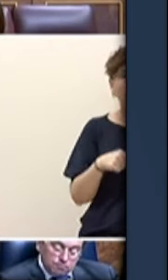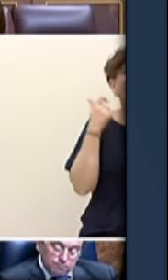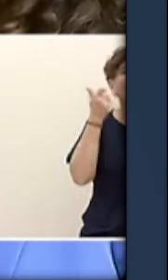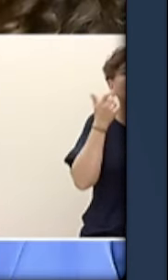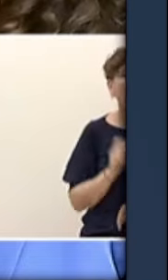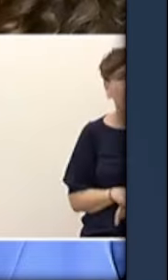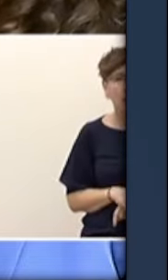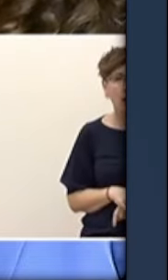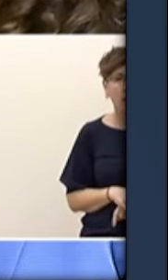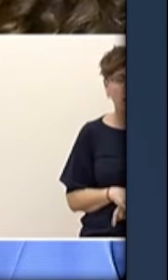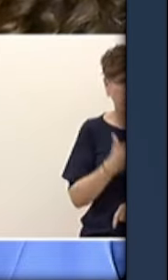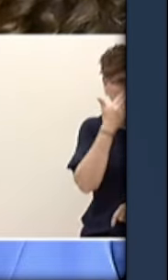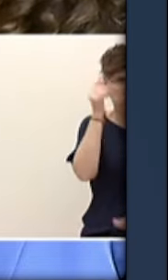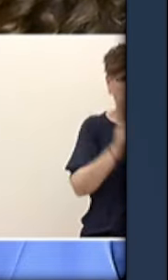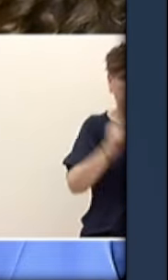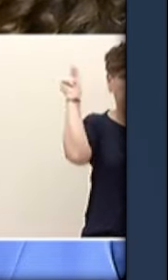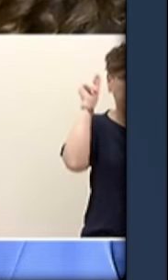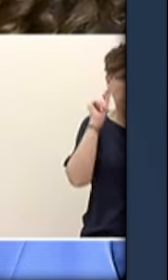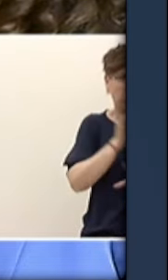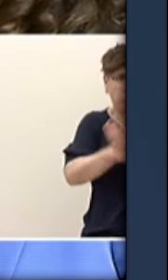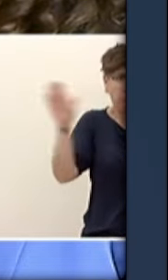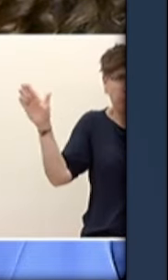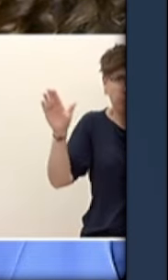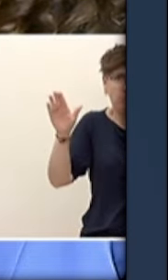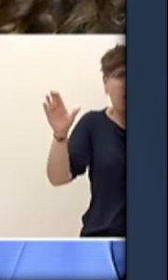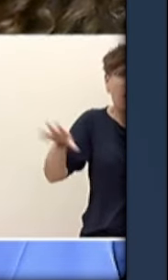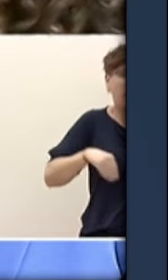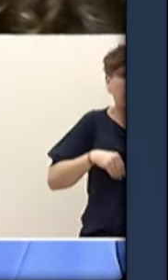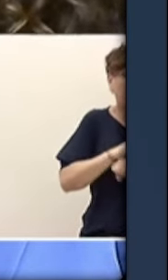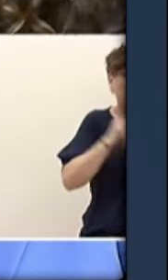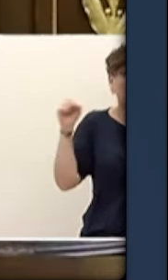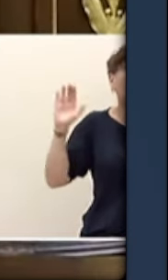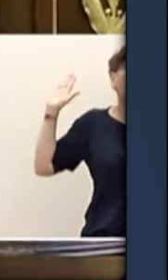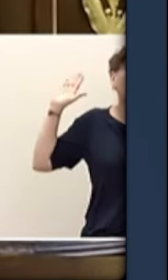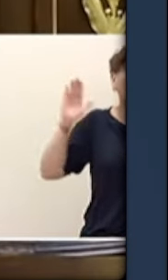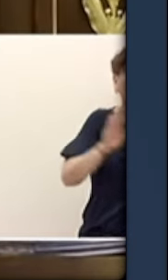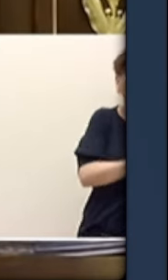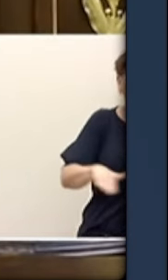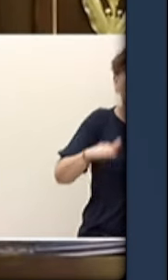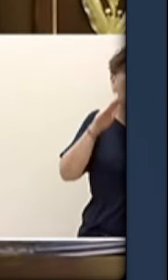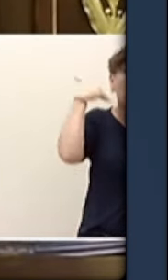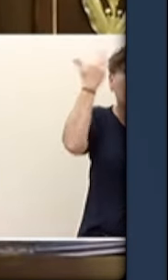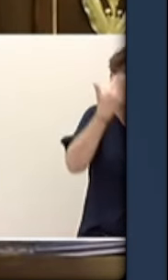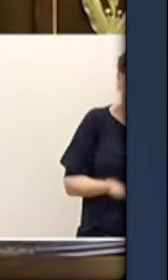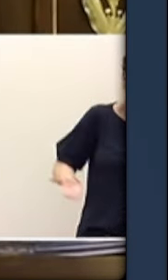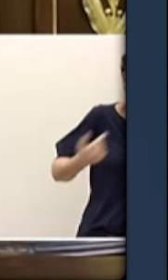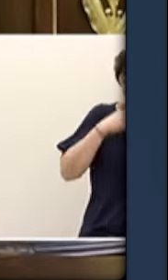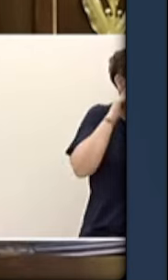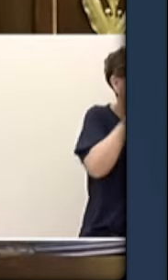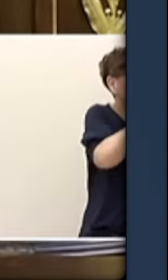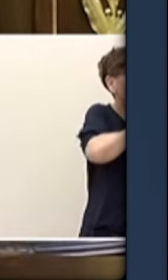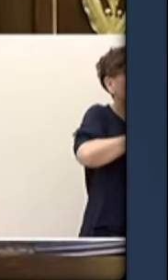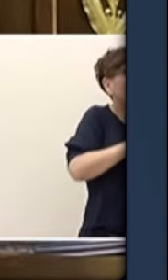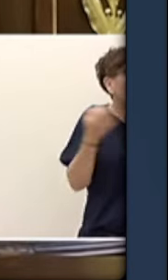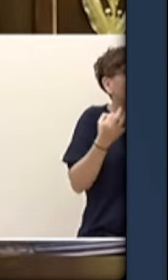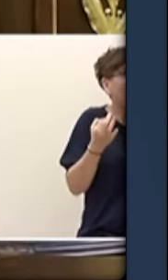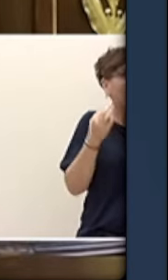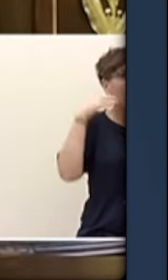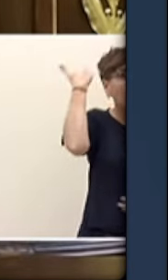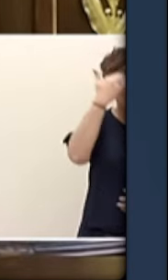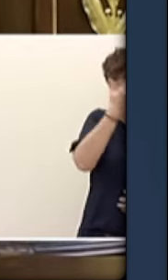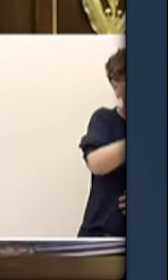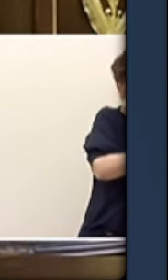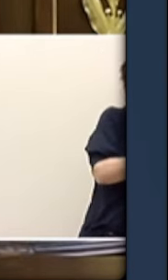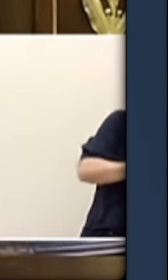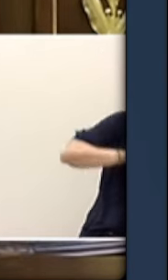Marruecos y no sabemos qué le pasa a usted con Marruecos, no se devuelve a ni uno. Su desastrosa política tiene